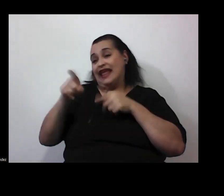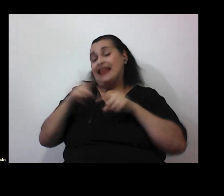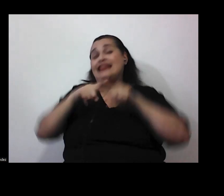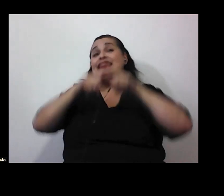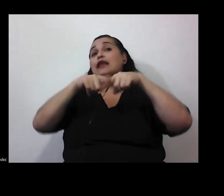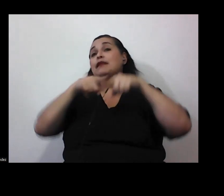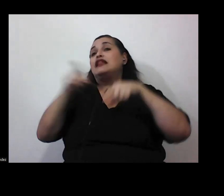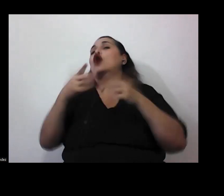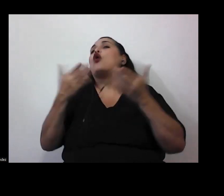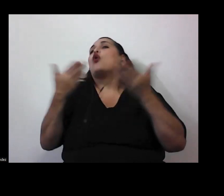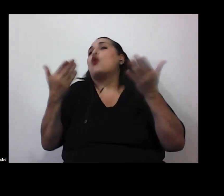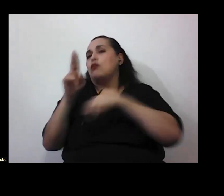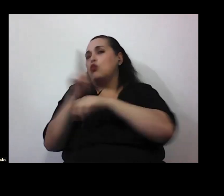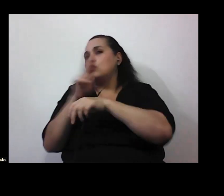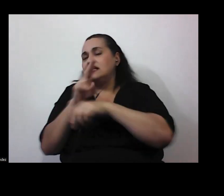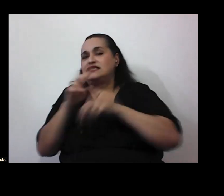utiliza el modelo científico